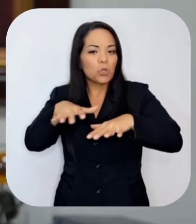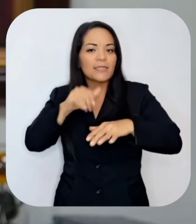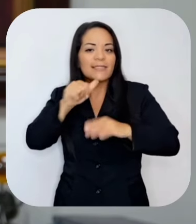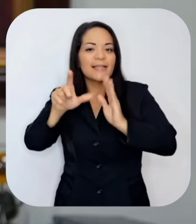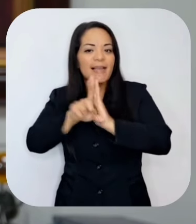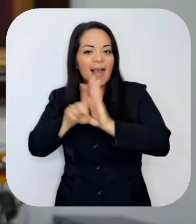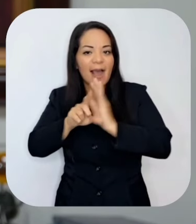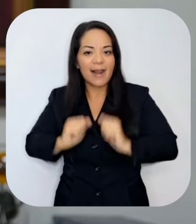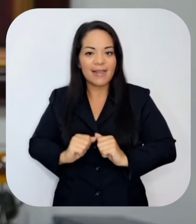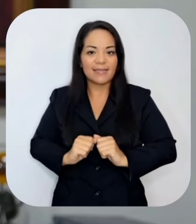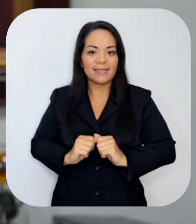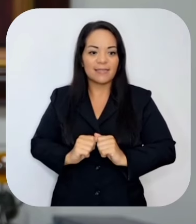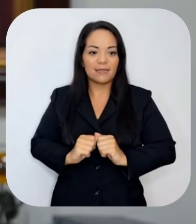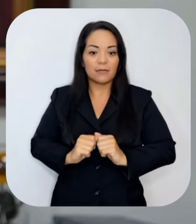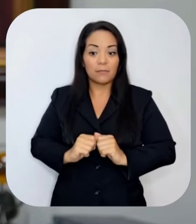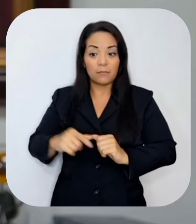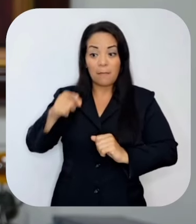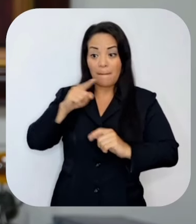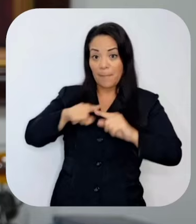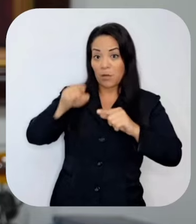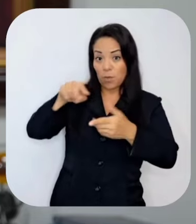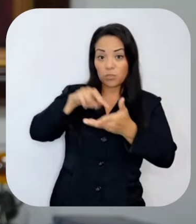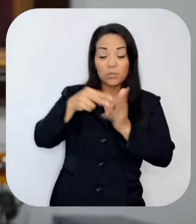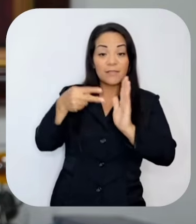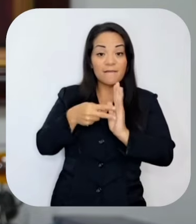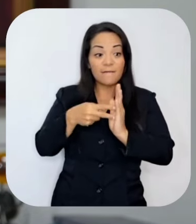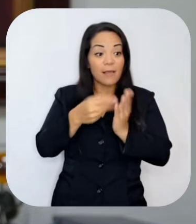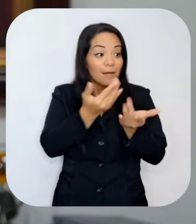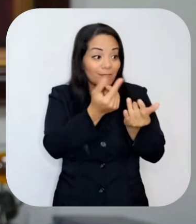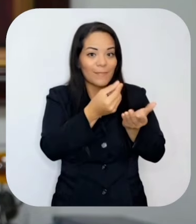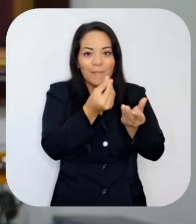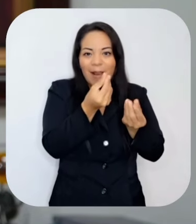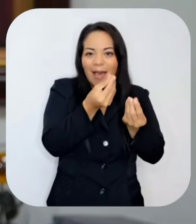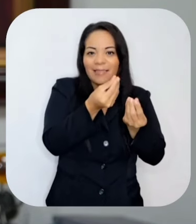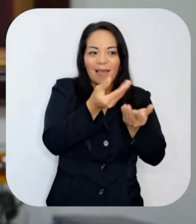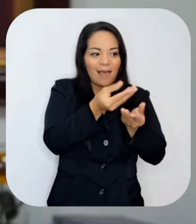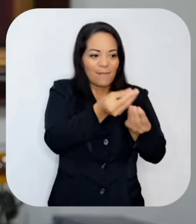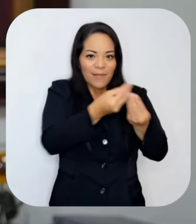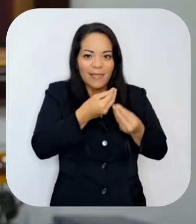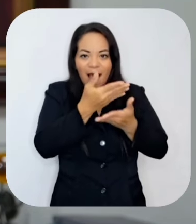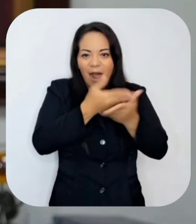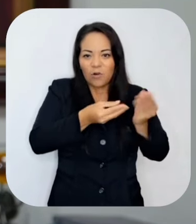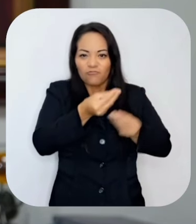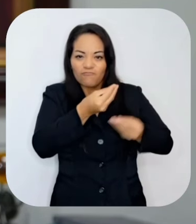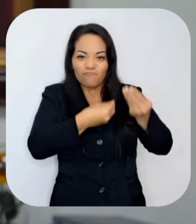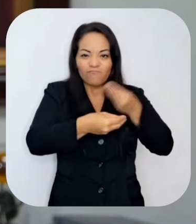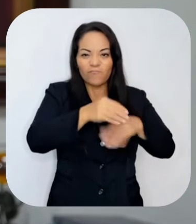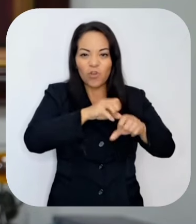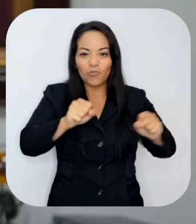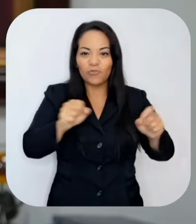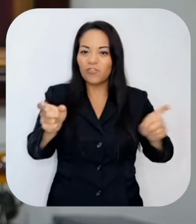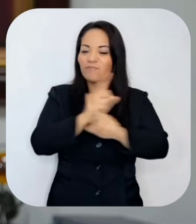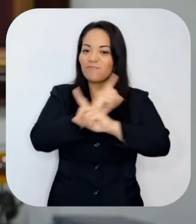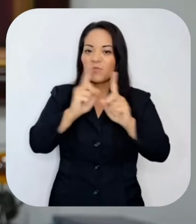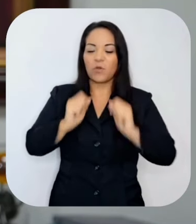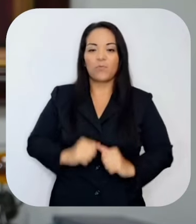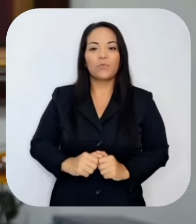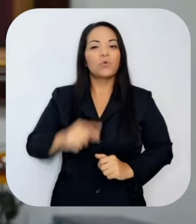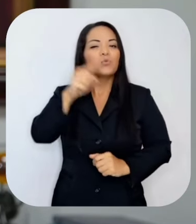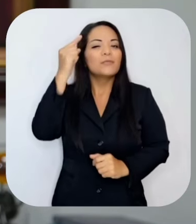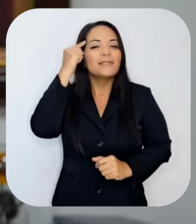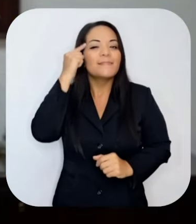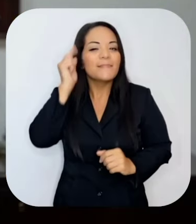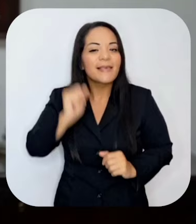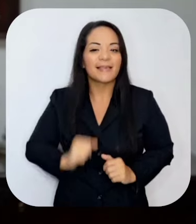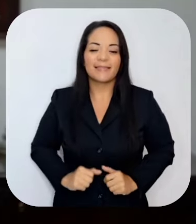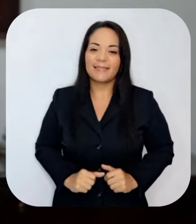No significa recibir dádivas, propinas o cualquier otro acto de corrupción. Pónganse a pensar en este